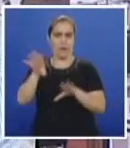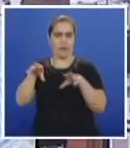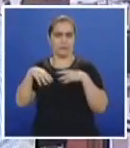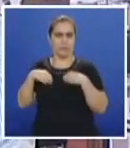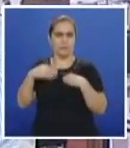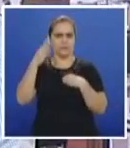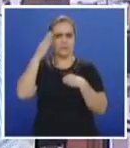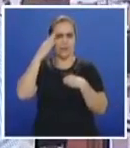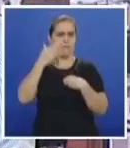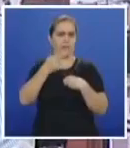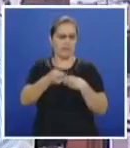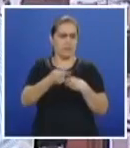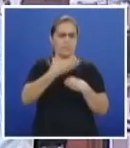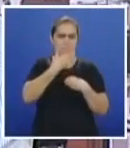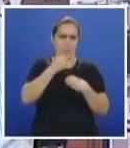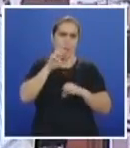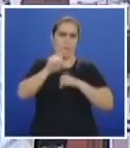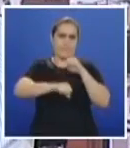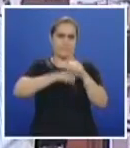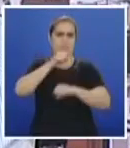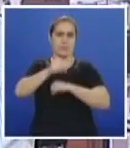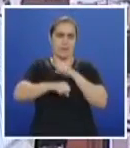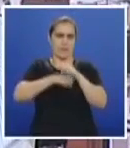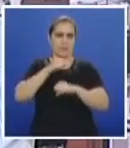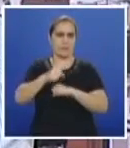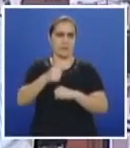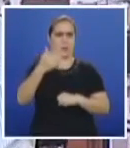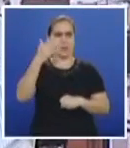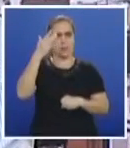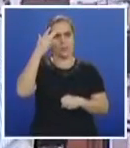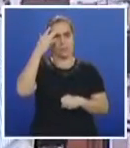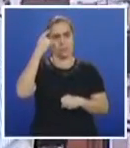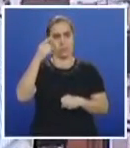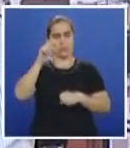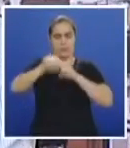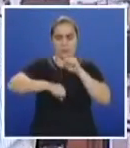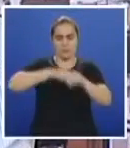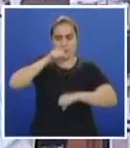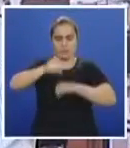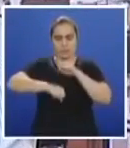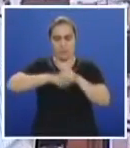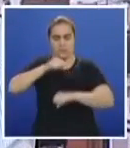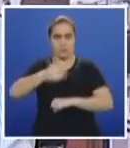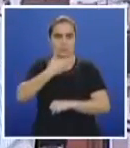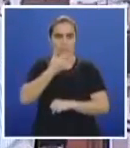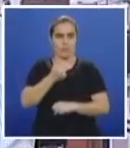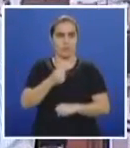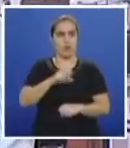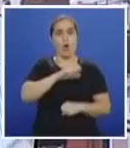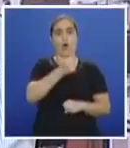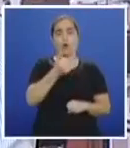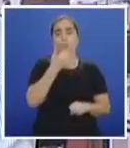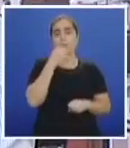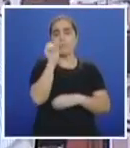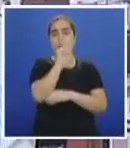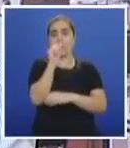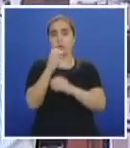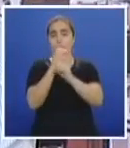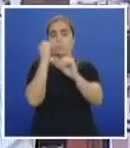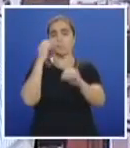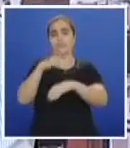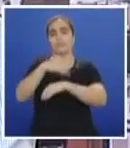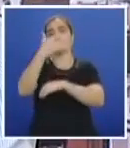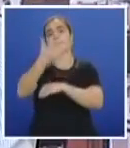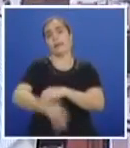movilidad está afectando tremendamente, incluso hasta el rendimiento, porque uno está llegando tarde, o bueno, digamos los estudiantes están llegando tarde a clase.